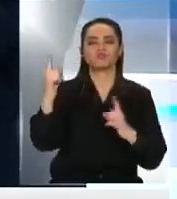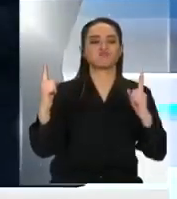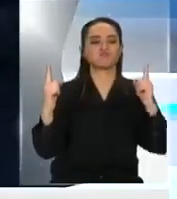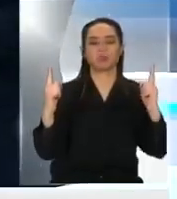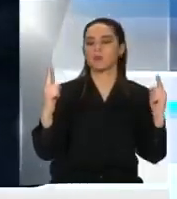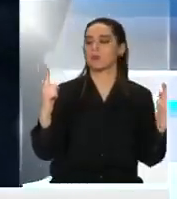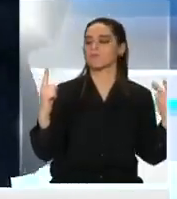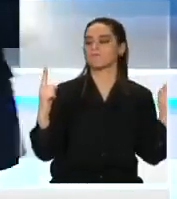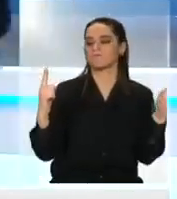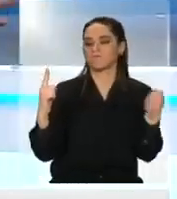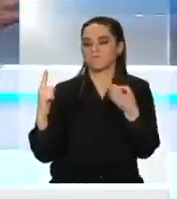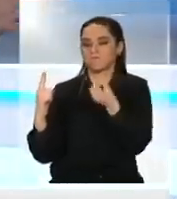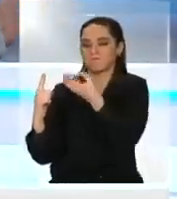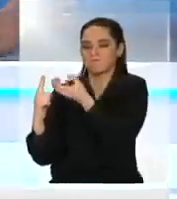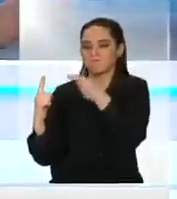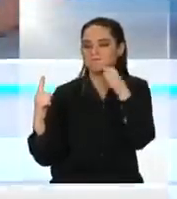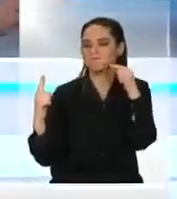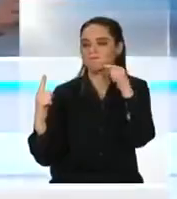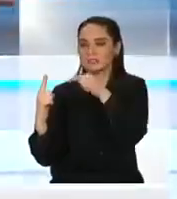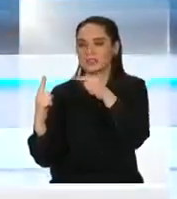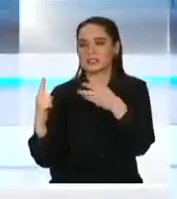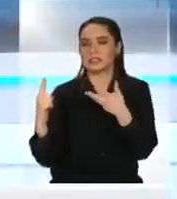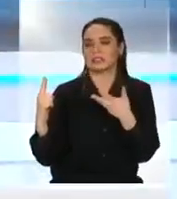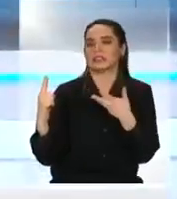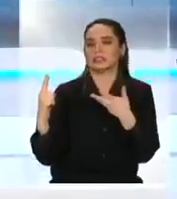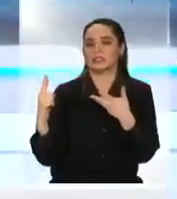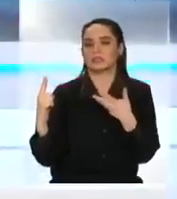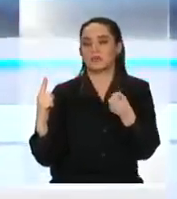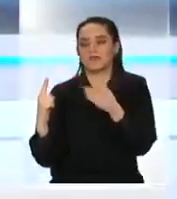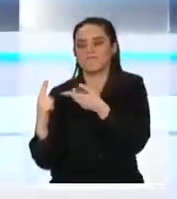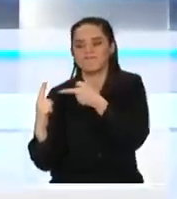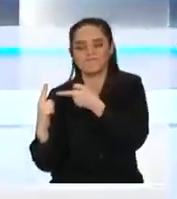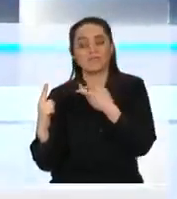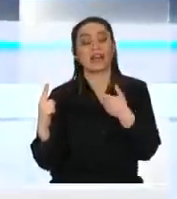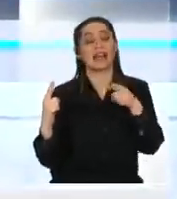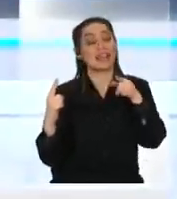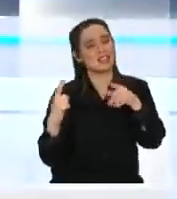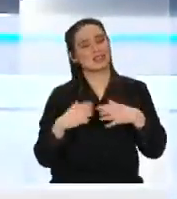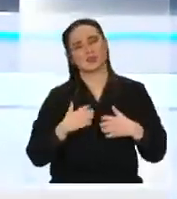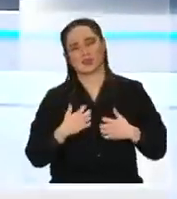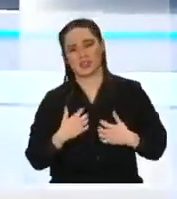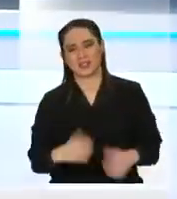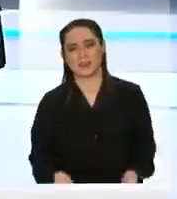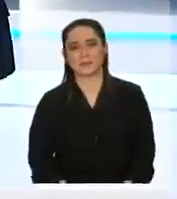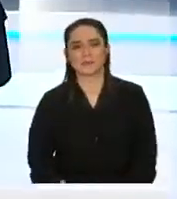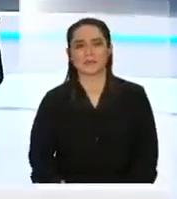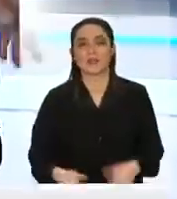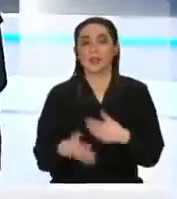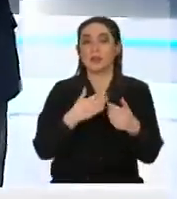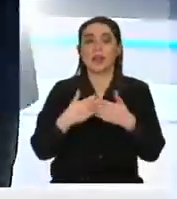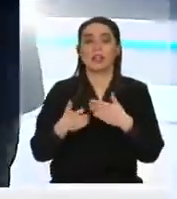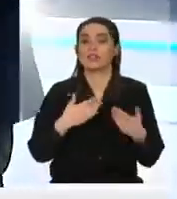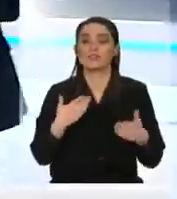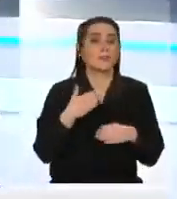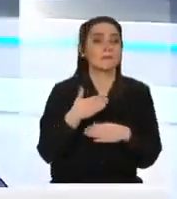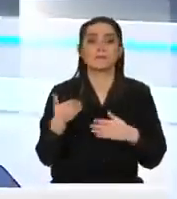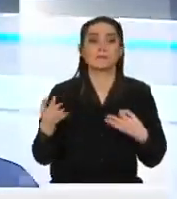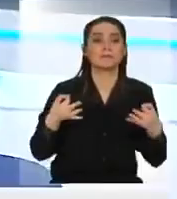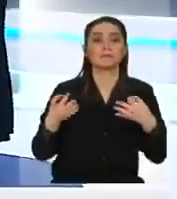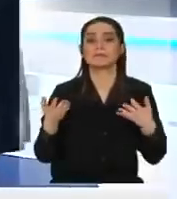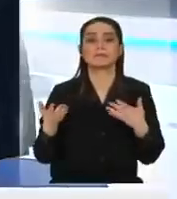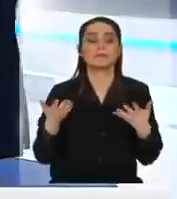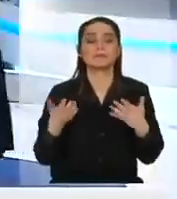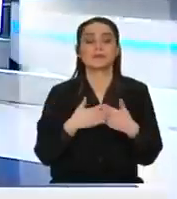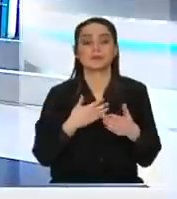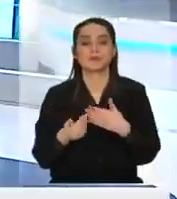bueno, yo en otros medios no voy a evaluar cada miedo acá. ¿Dónde qué? ¿Qué quiere, director? No me rete. ¿Dónde voy? Ya. ¿Dónde